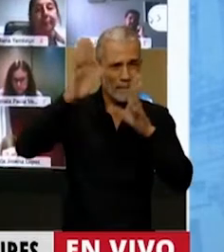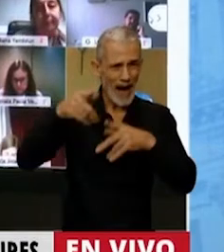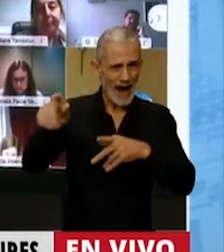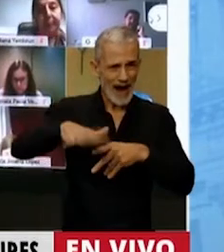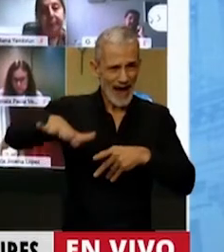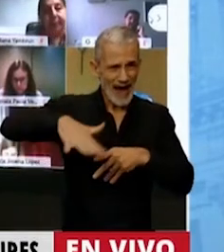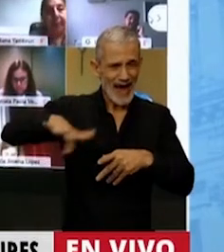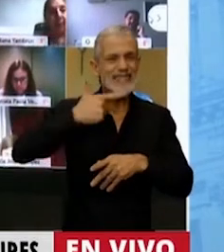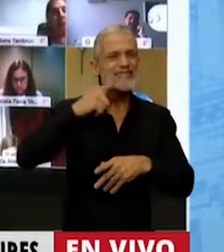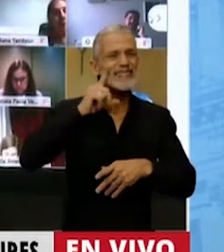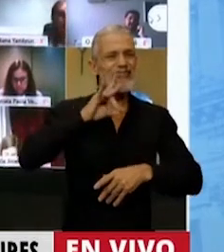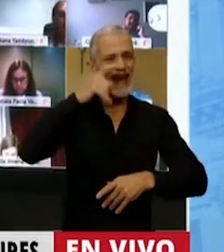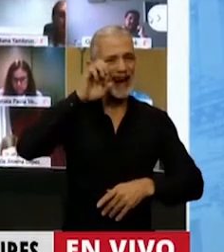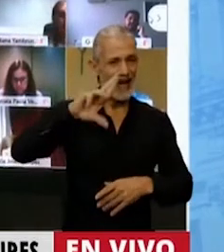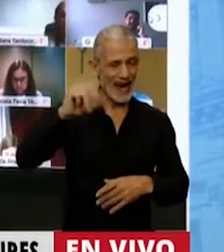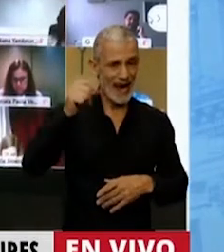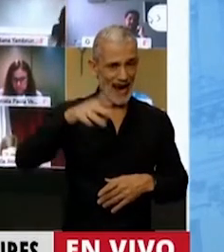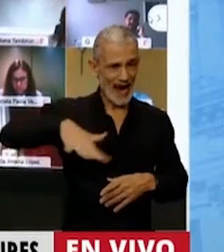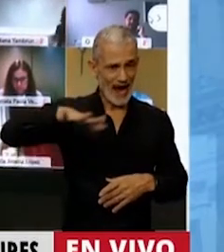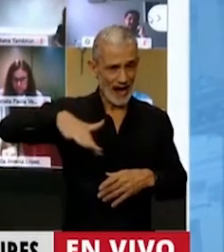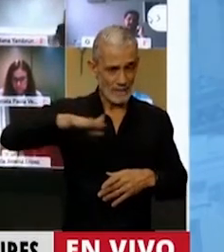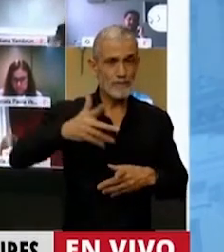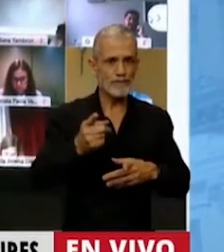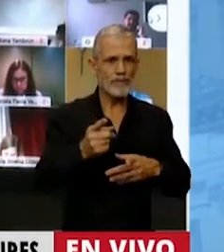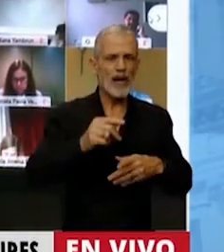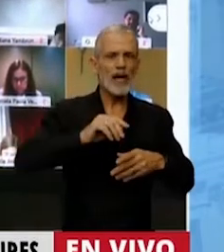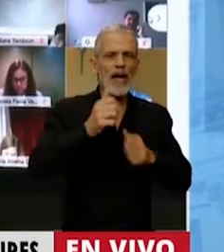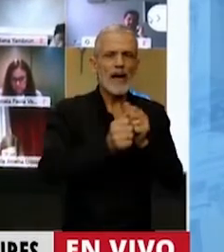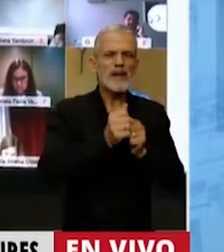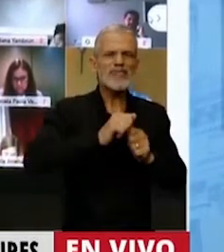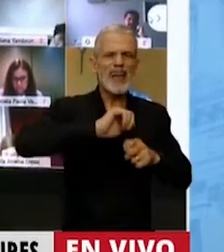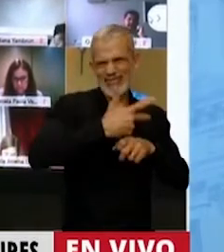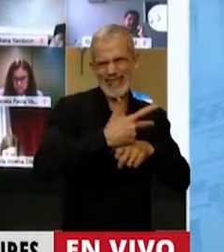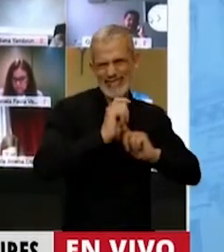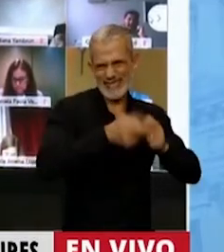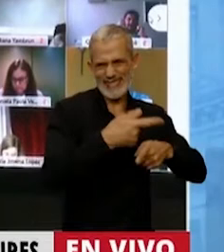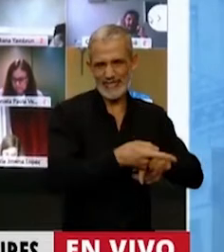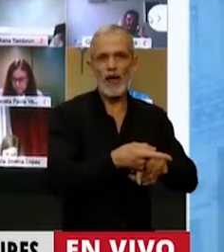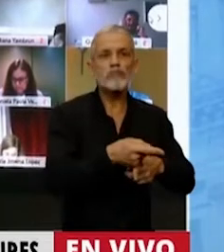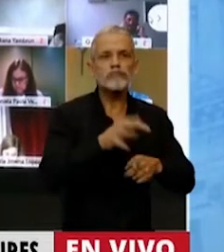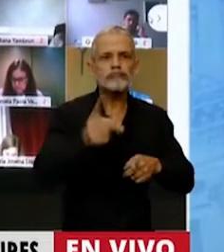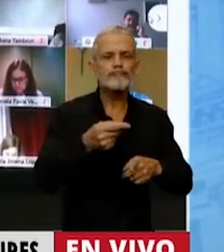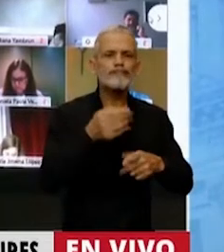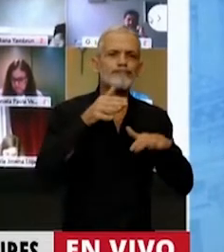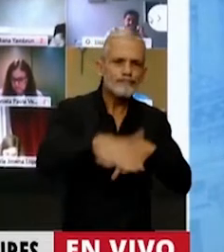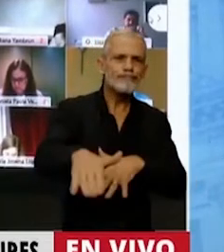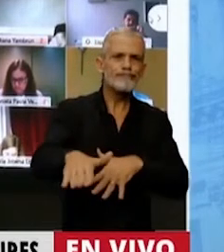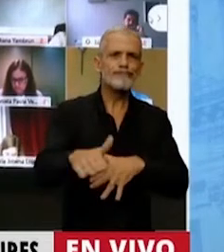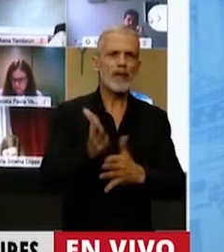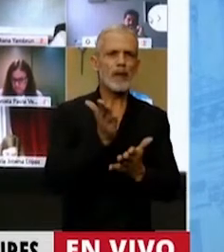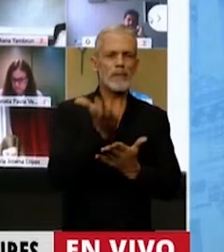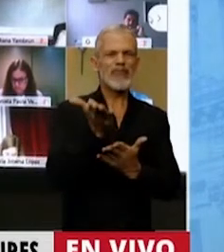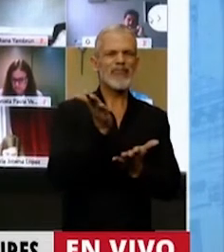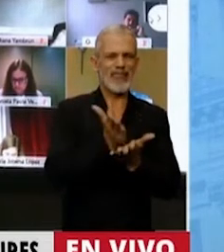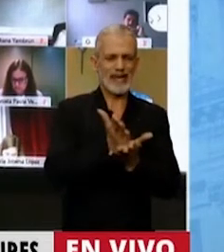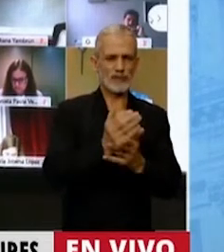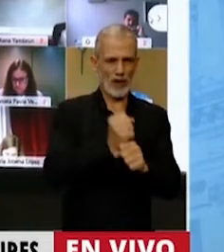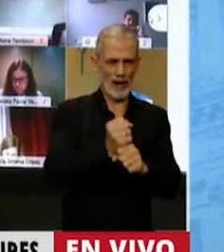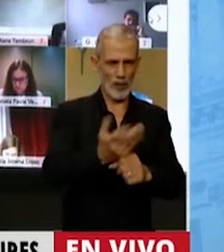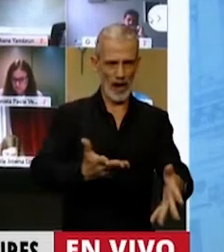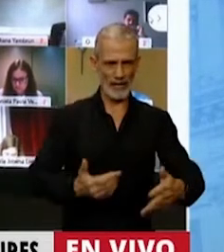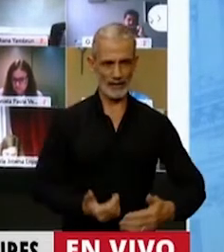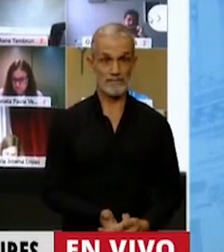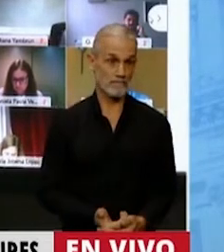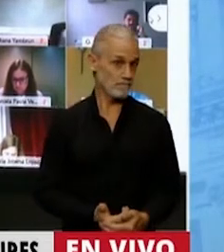de Siderca, los tercerizados de Loberás se movilizaban reclamando por sus derechos laborales. Quiere decir